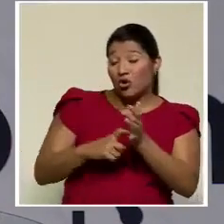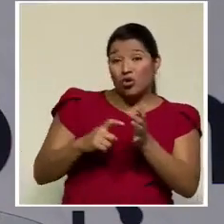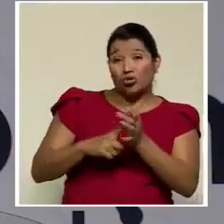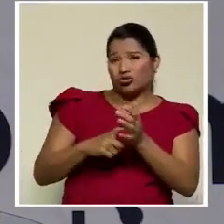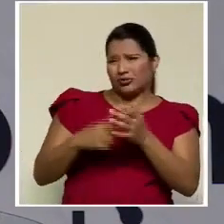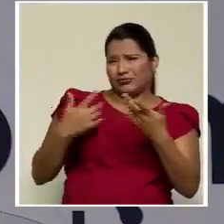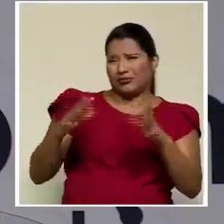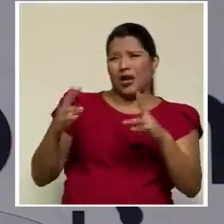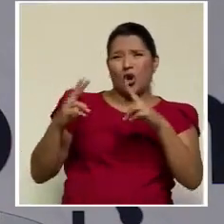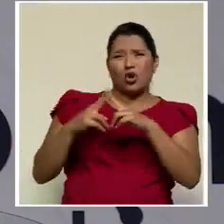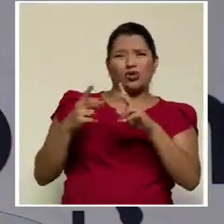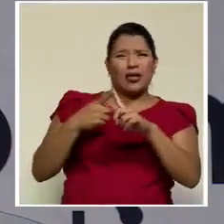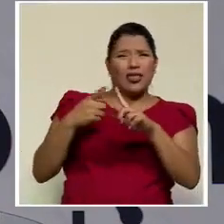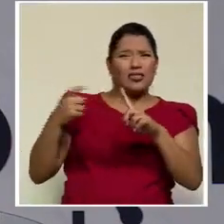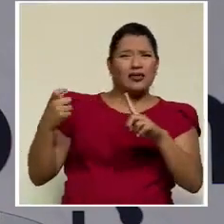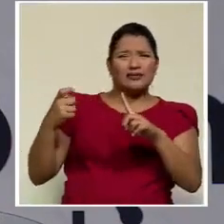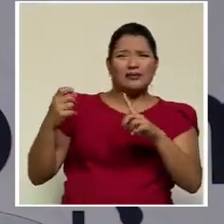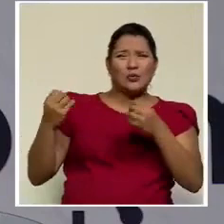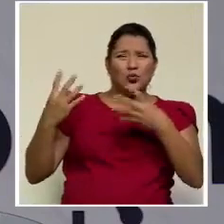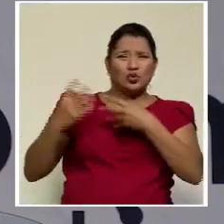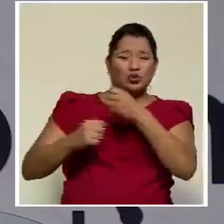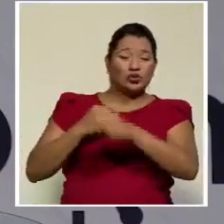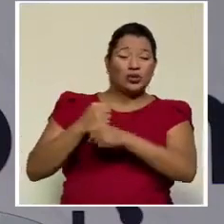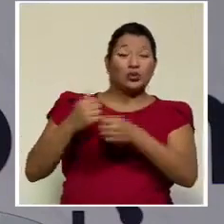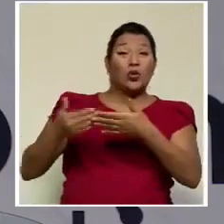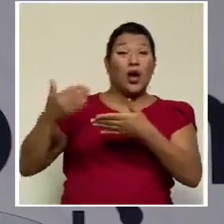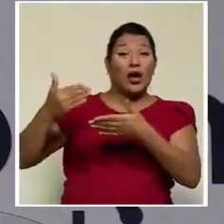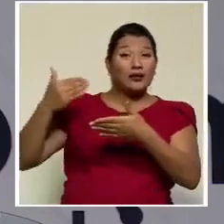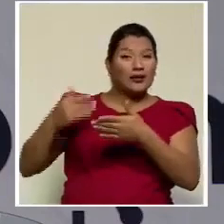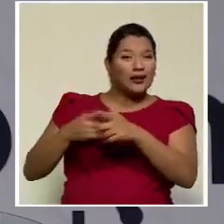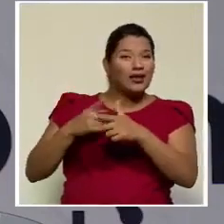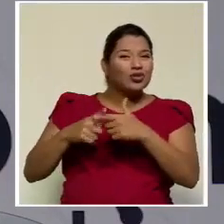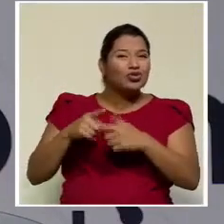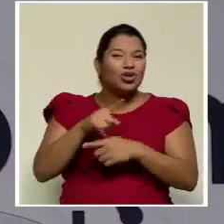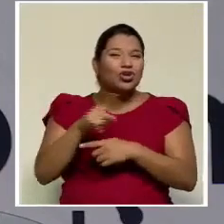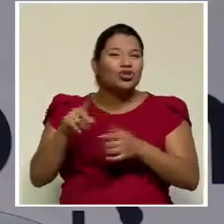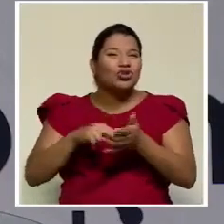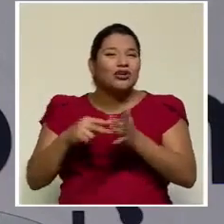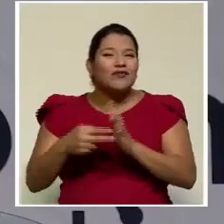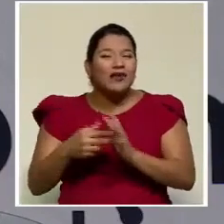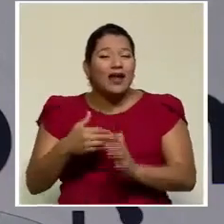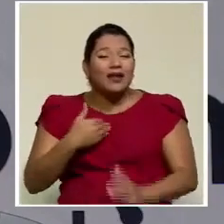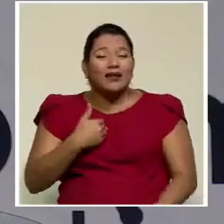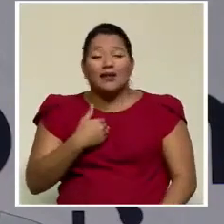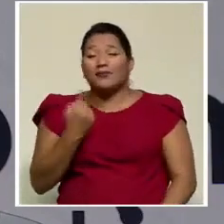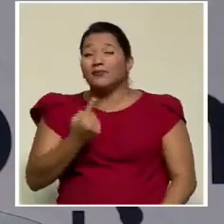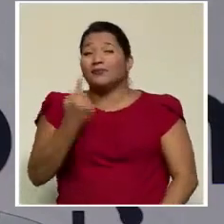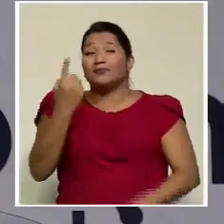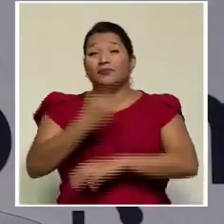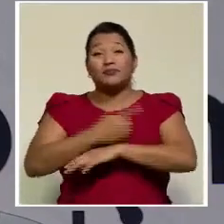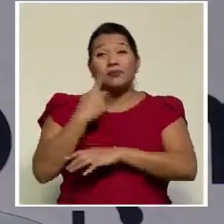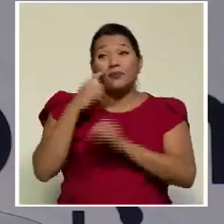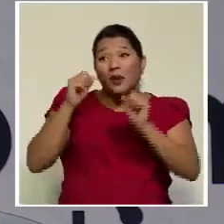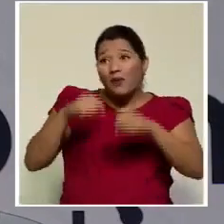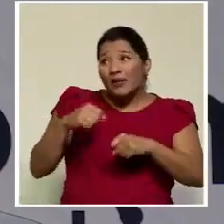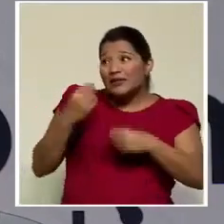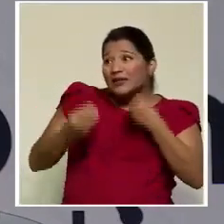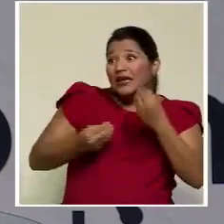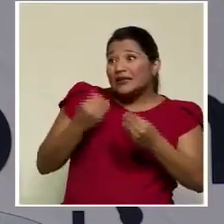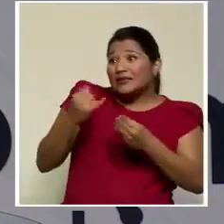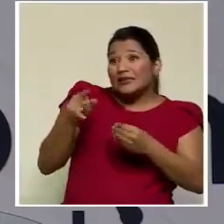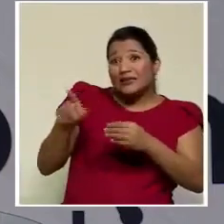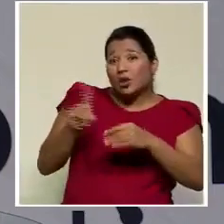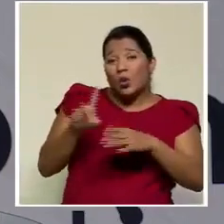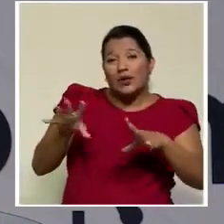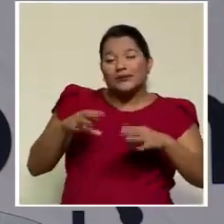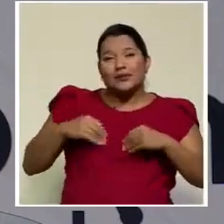desde décadas de cariño y amistad. Entonces, esto no son 24 horas sabiendo que podía asestarle un golpe importante al Tribunal Supremo de Elecciones.